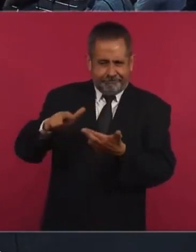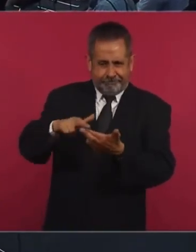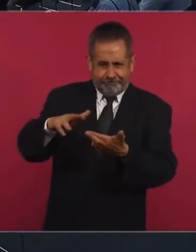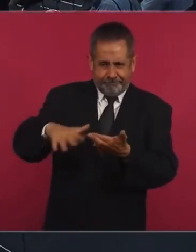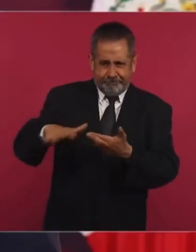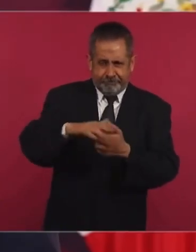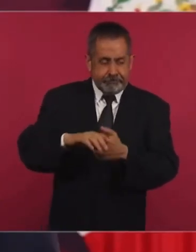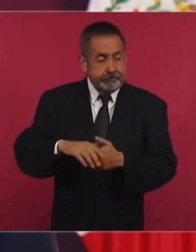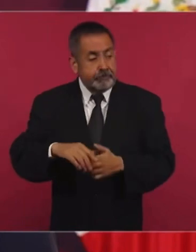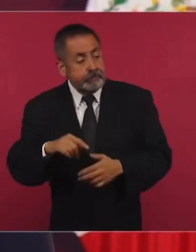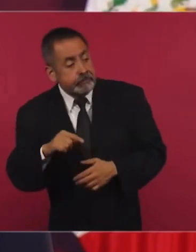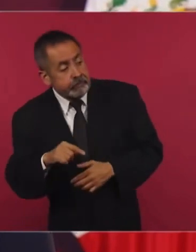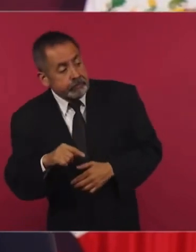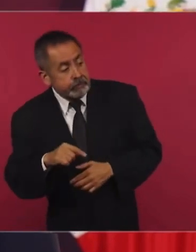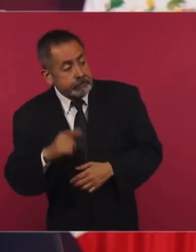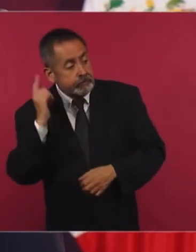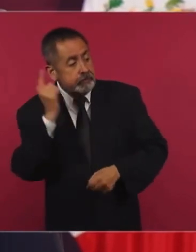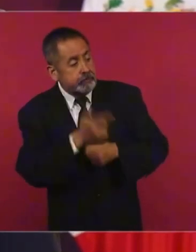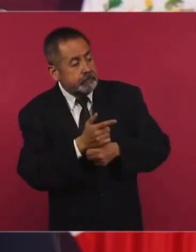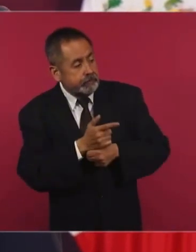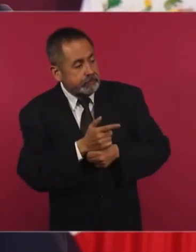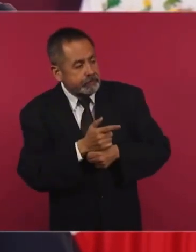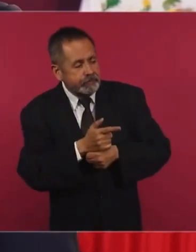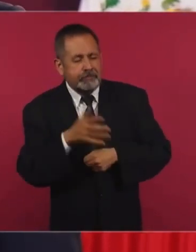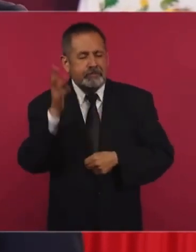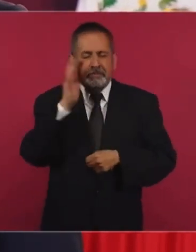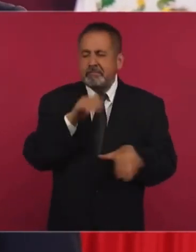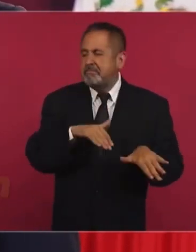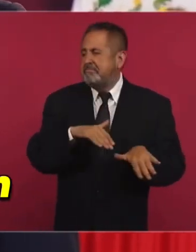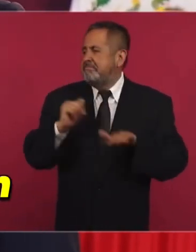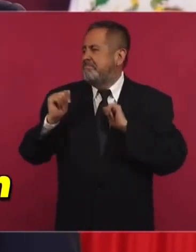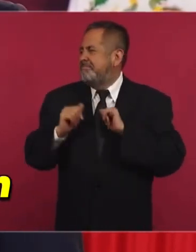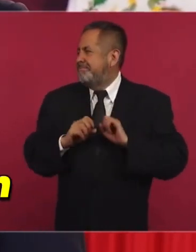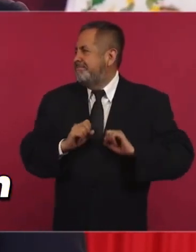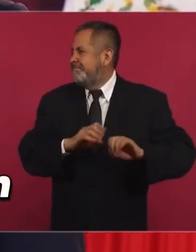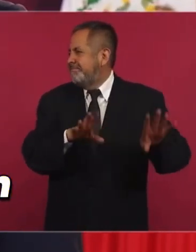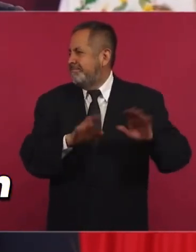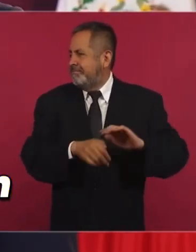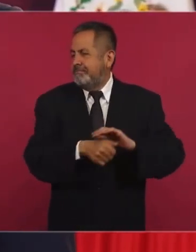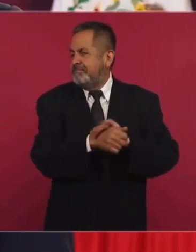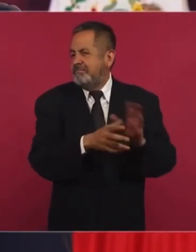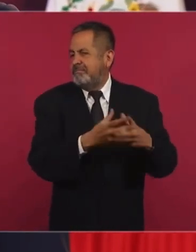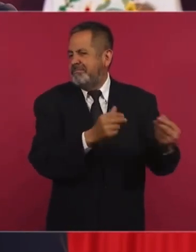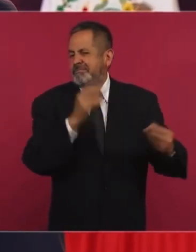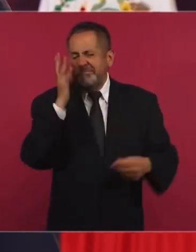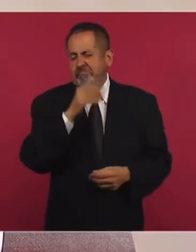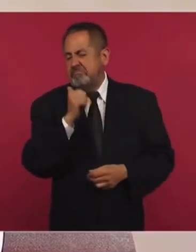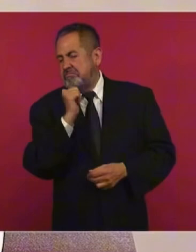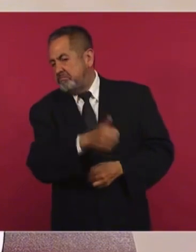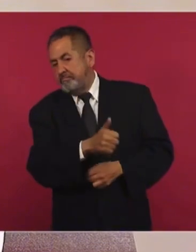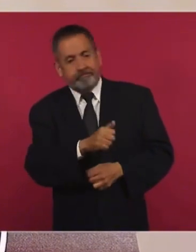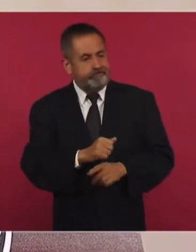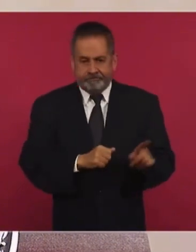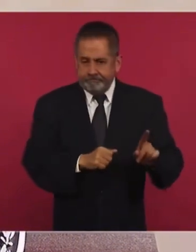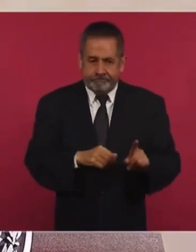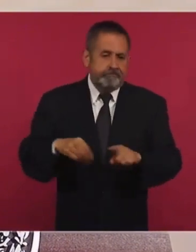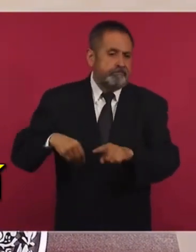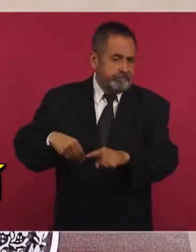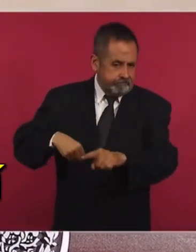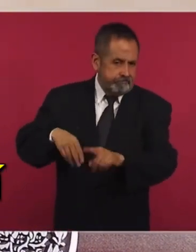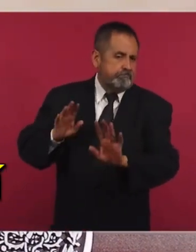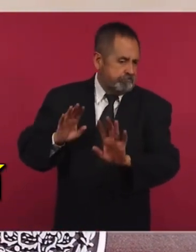se hayan enterado y no hayan evitado que desaparecieran los jóvenes y que hubiesen cometido